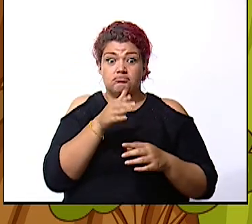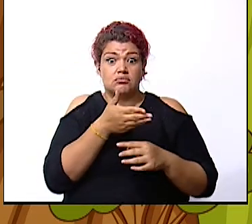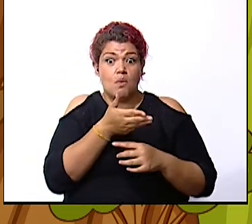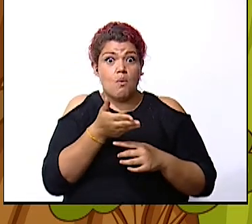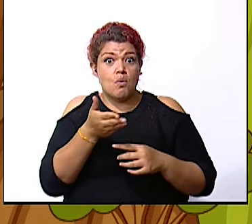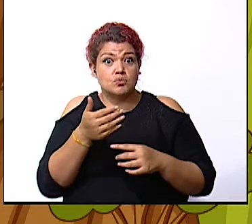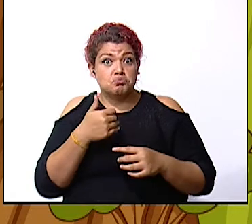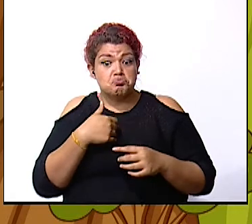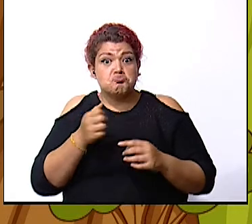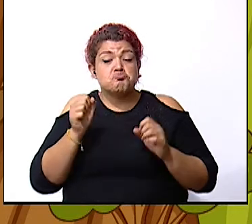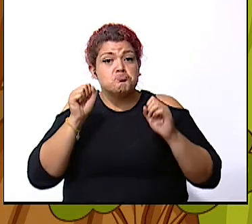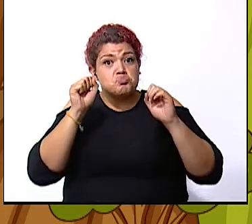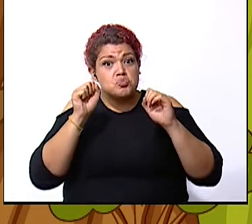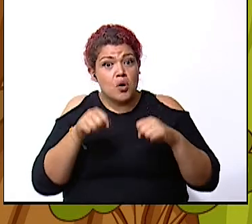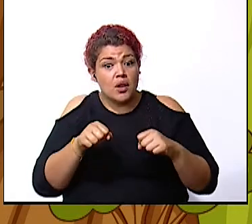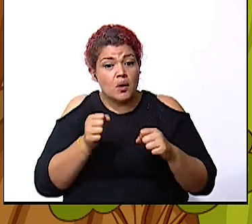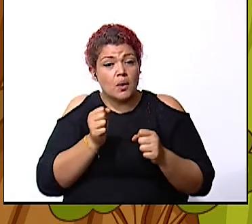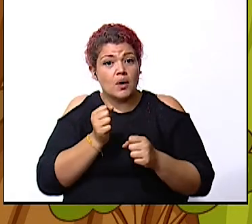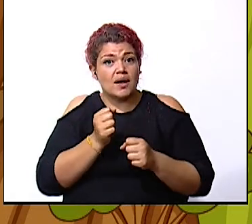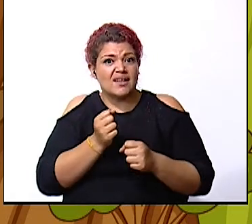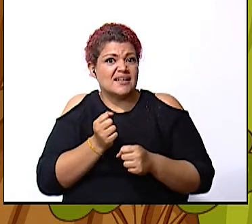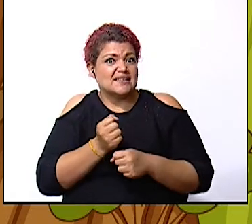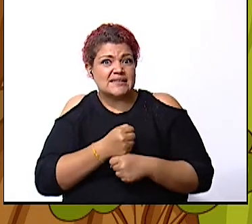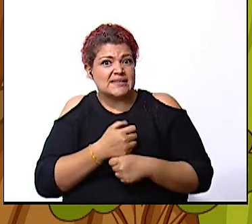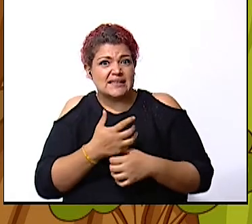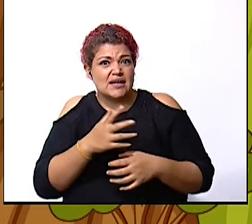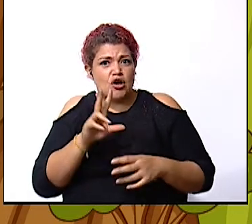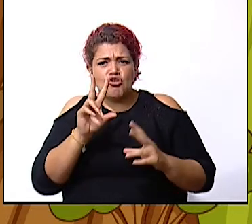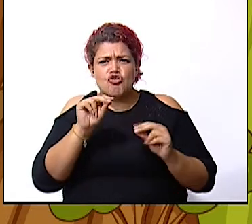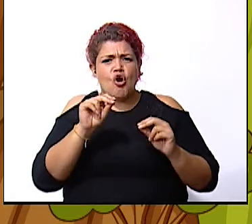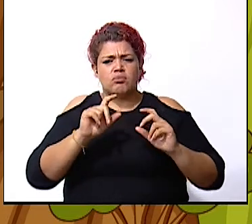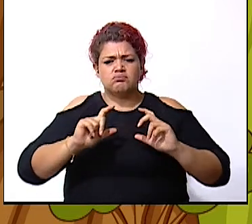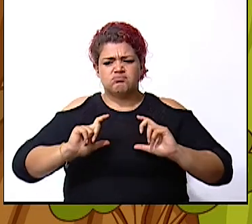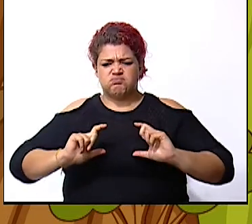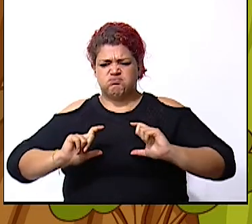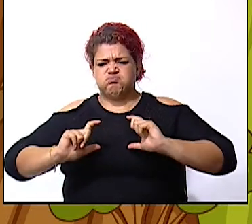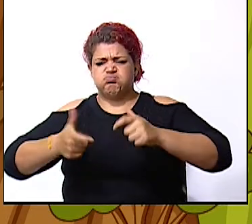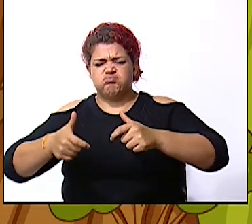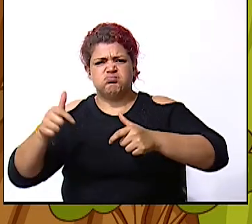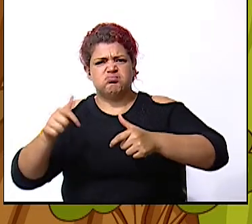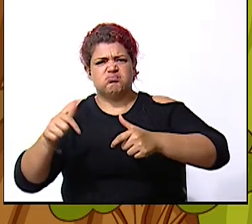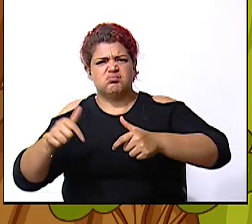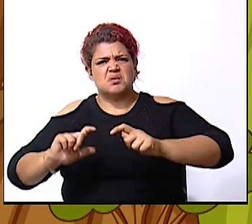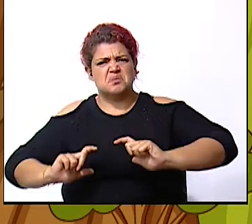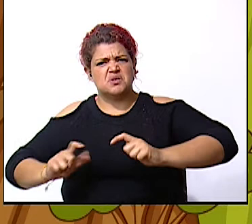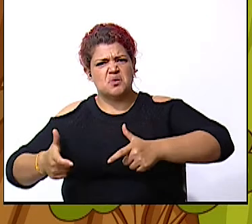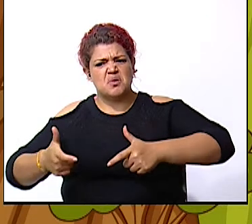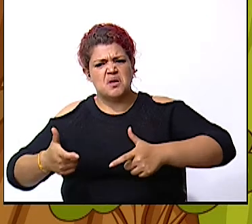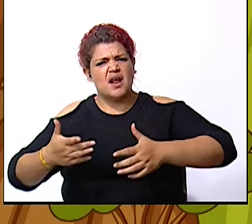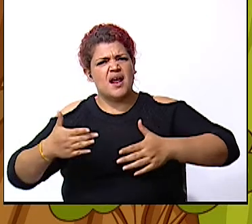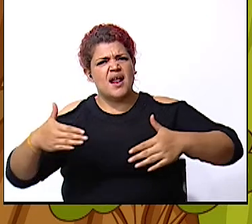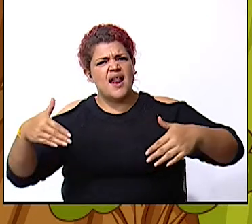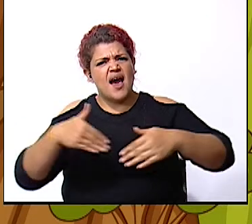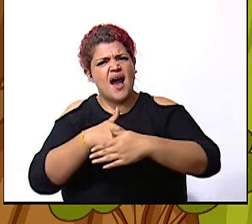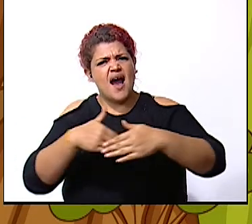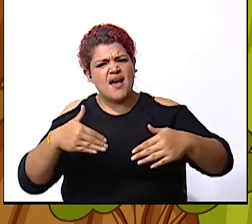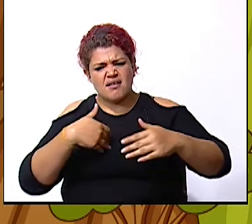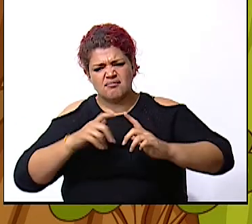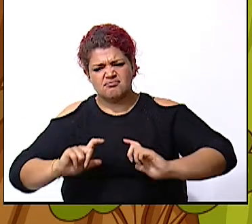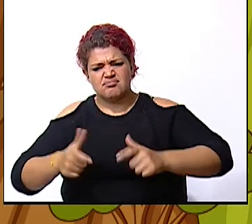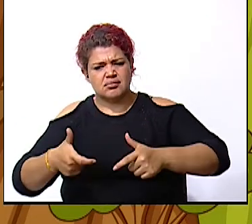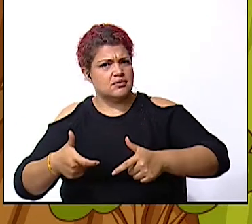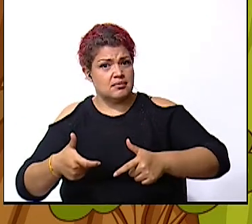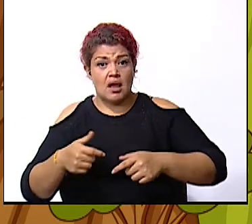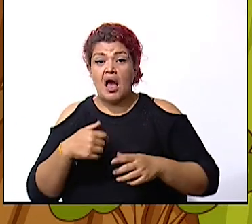que nosotros tenemos es no arrojar escombros o basuras en las calles a